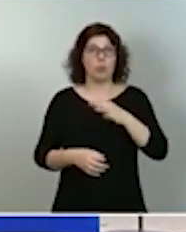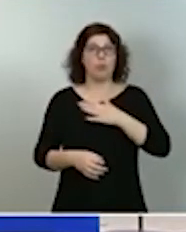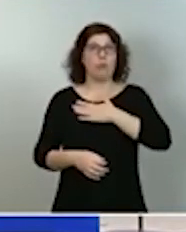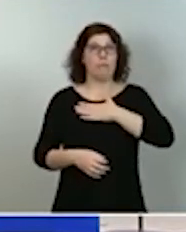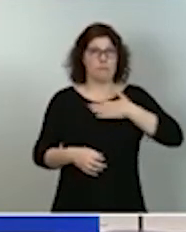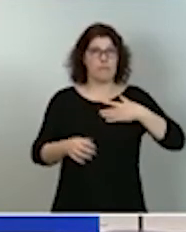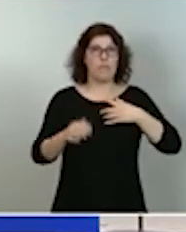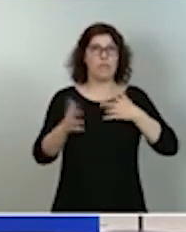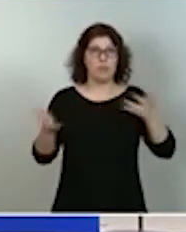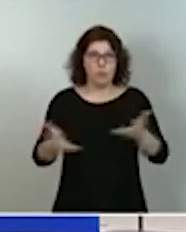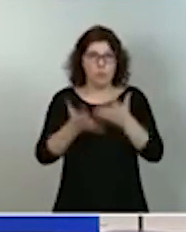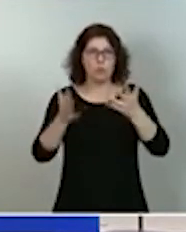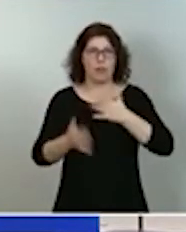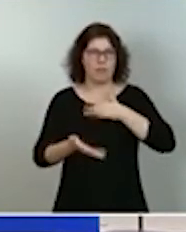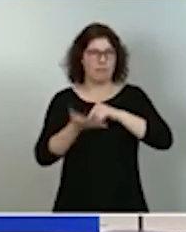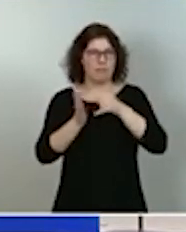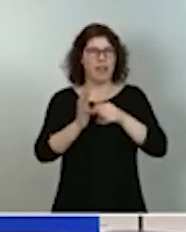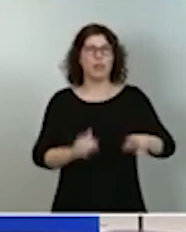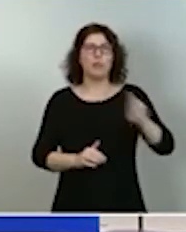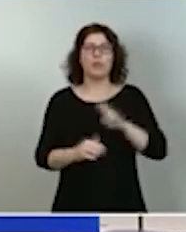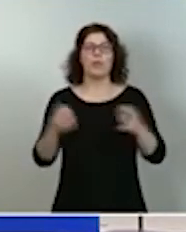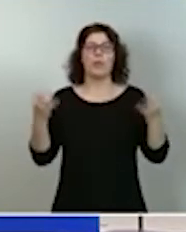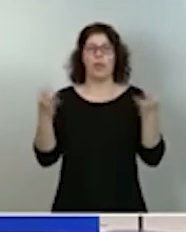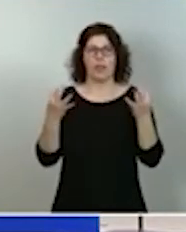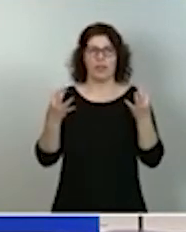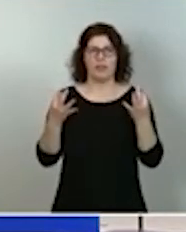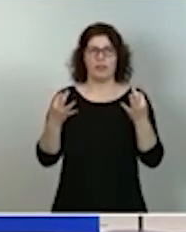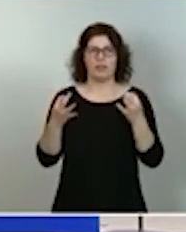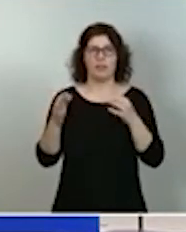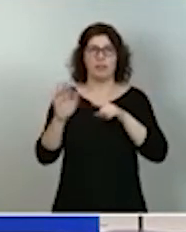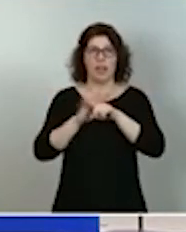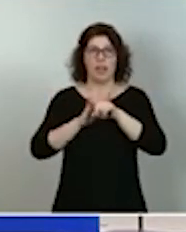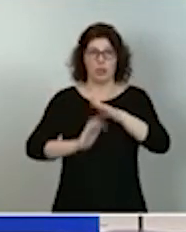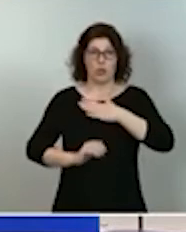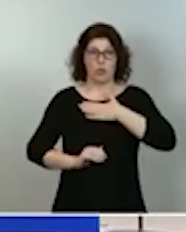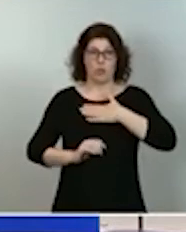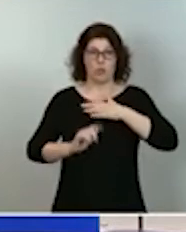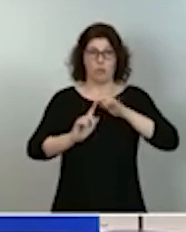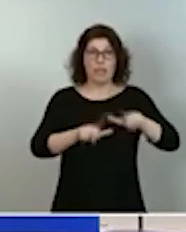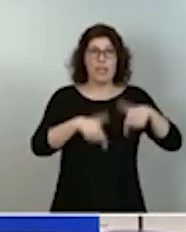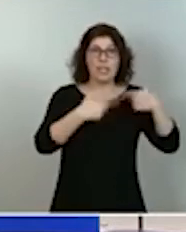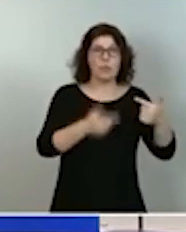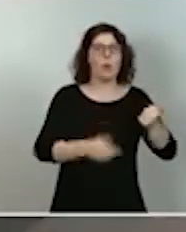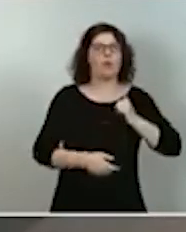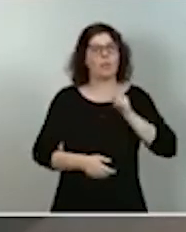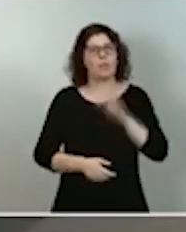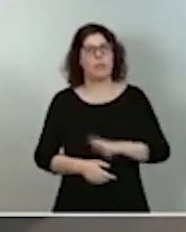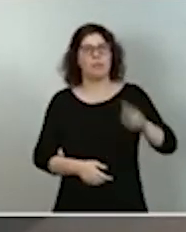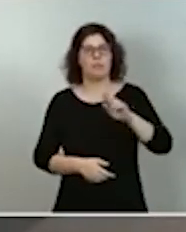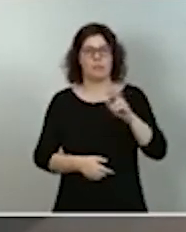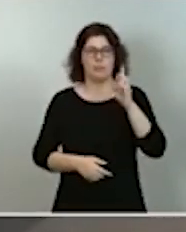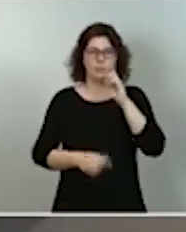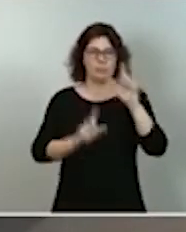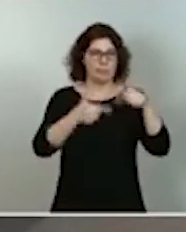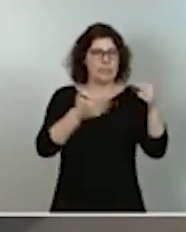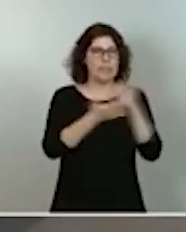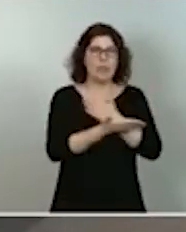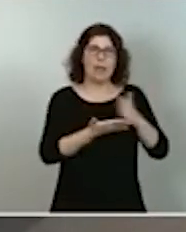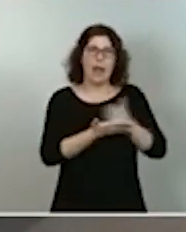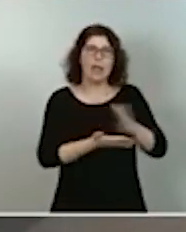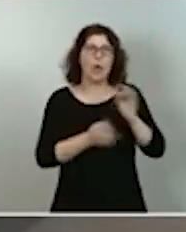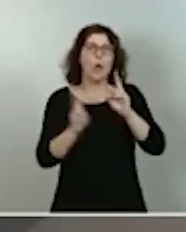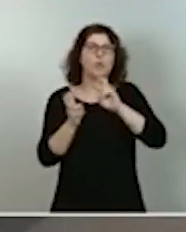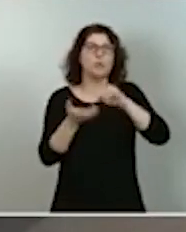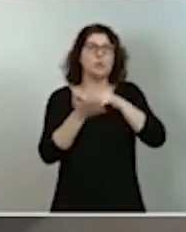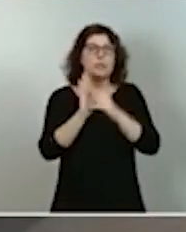recuperación, una mejor gestión de nuestros residuos, impulsando la recogida separada y la aparición de nuevos flujos de materiales que pueden ser